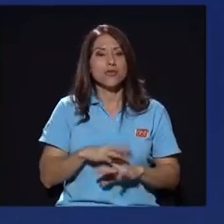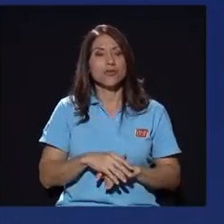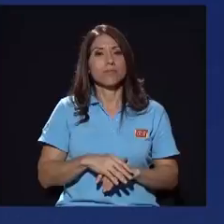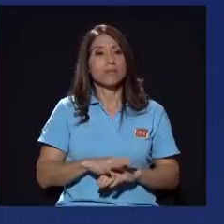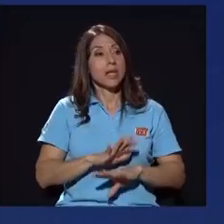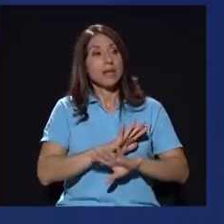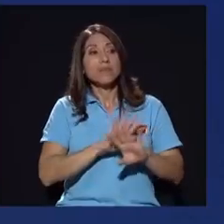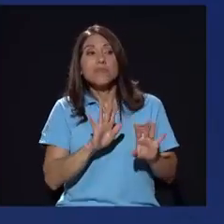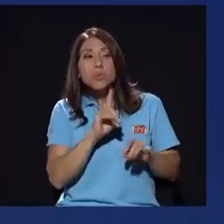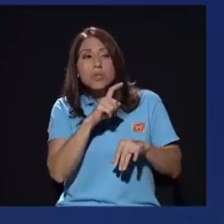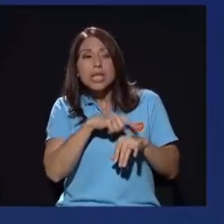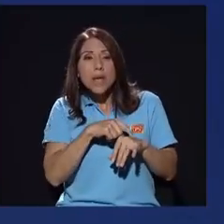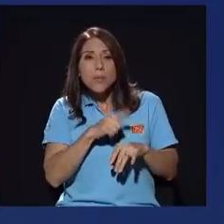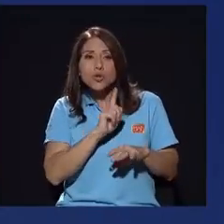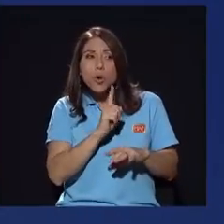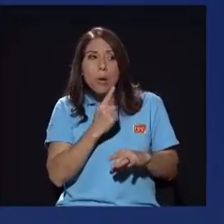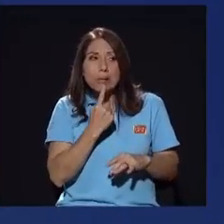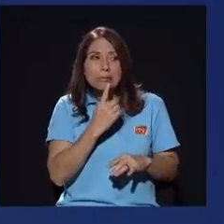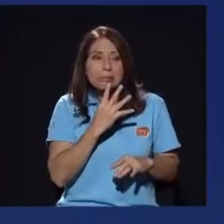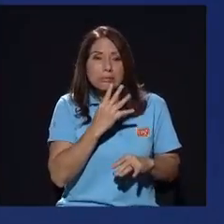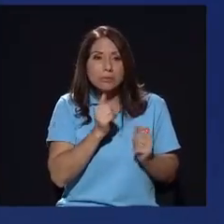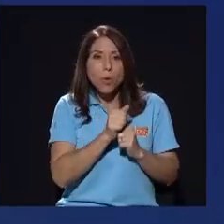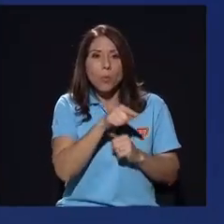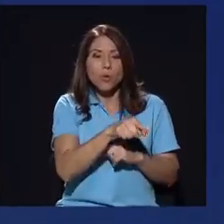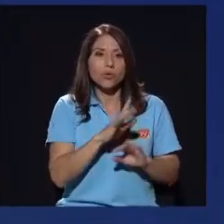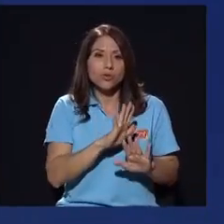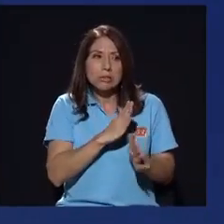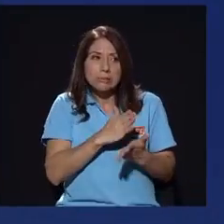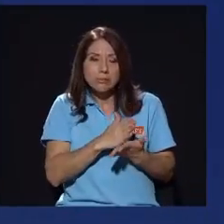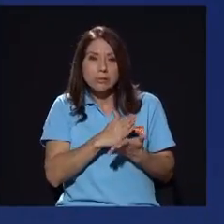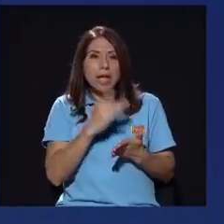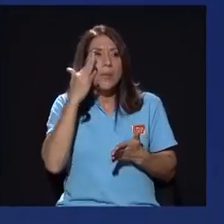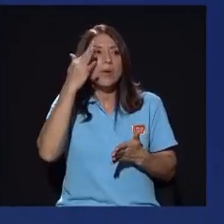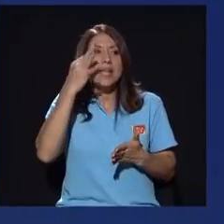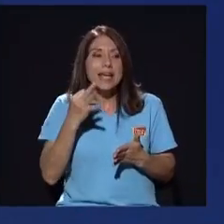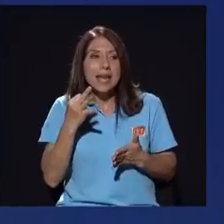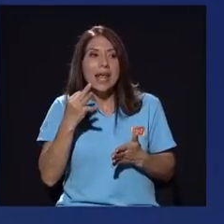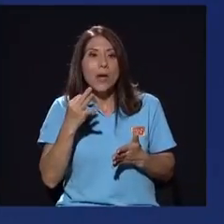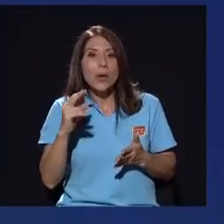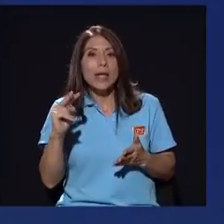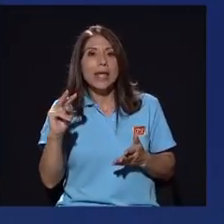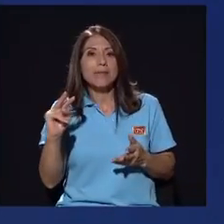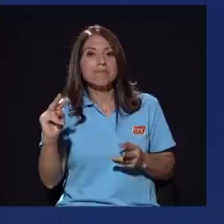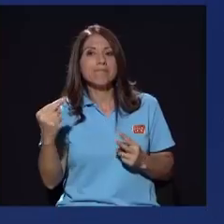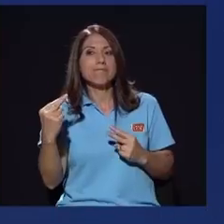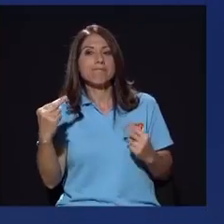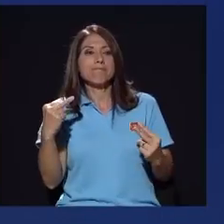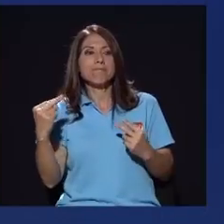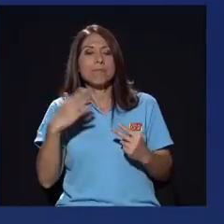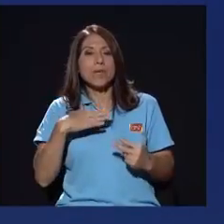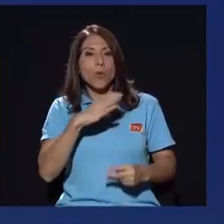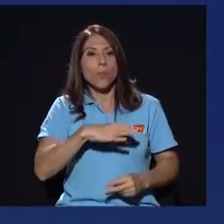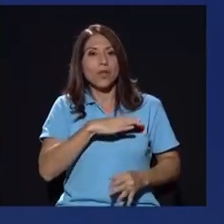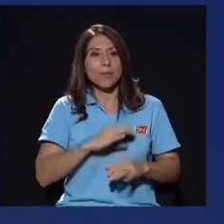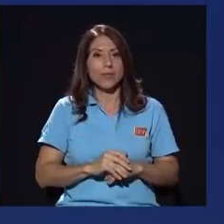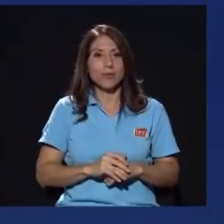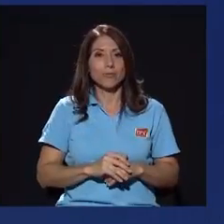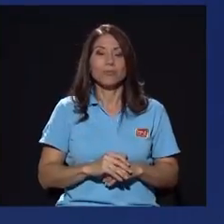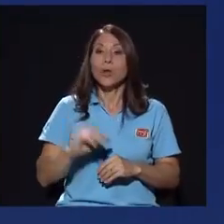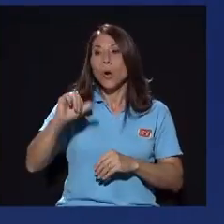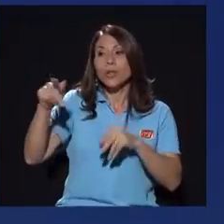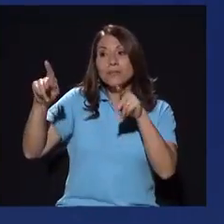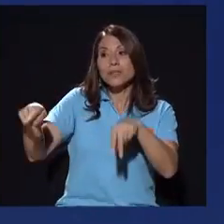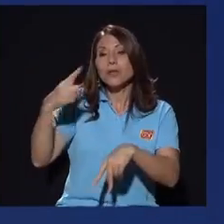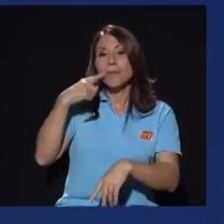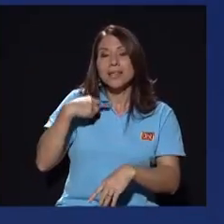dejar de hablar con vos durante un tiempo porque creo que están viendo mi comportamiento o muchas personas